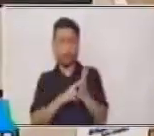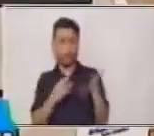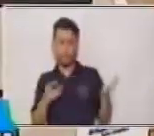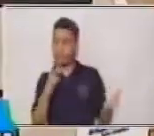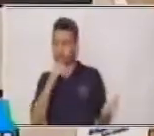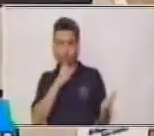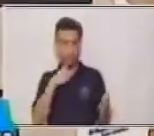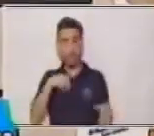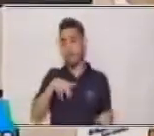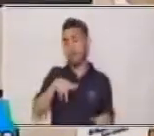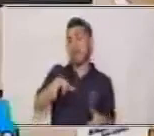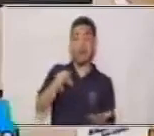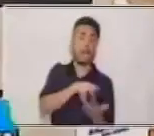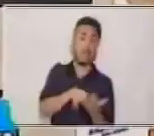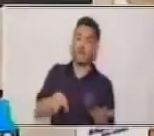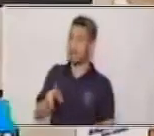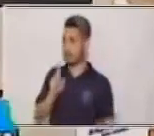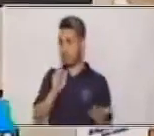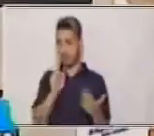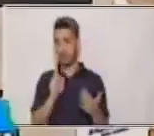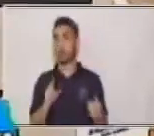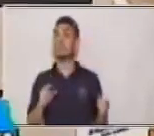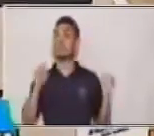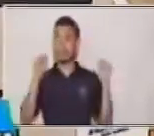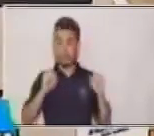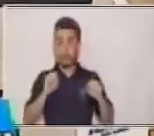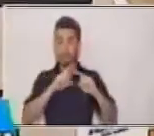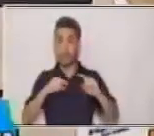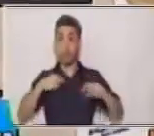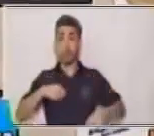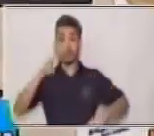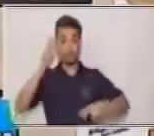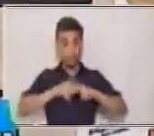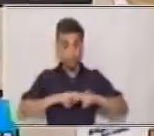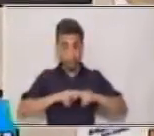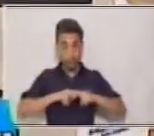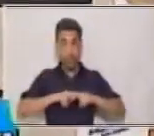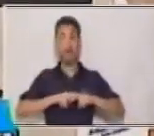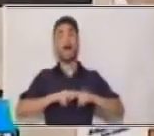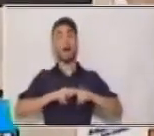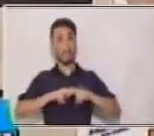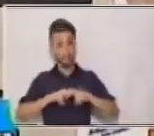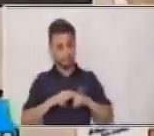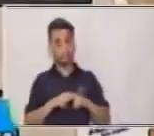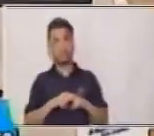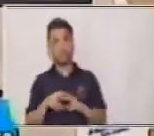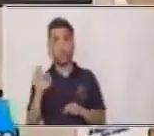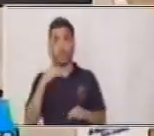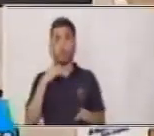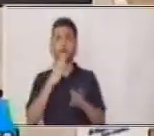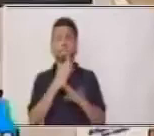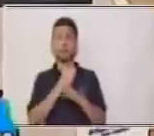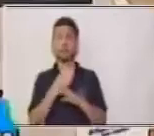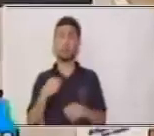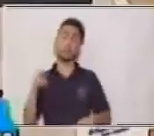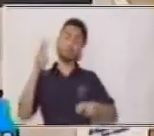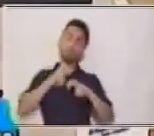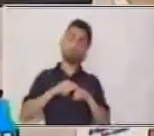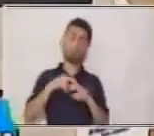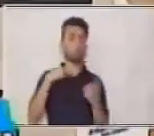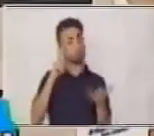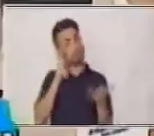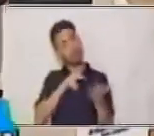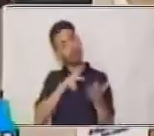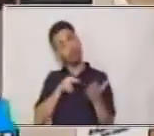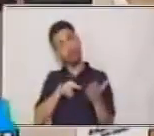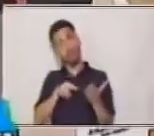un periódico. Lo puedo hacer en la vía pública, pero si estoy sentado o voy en la camioneta, cuando se pueda dar el